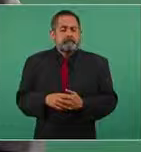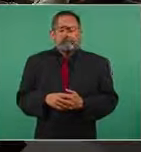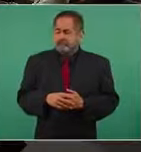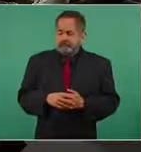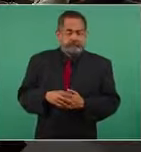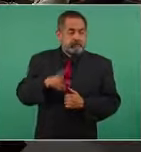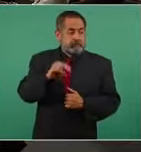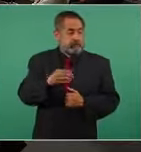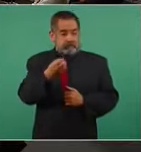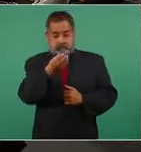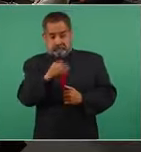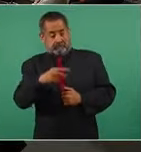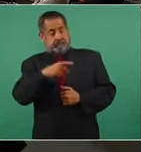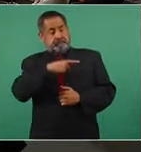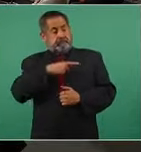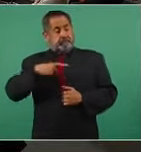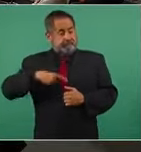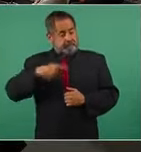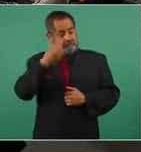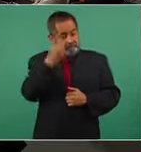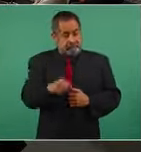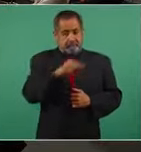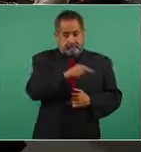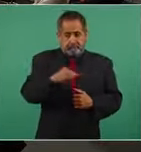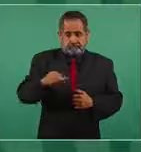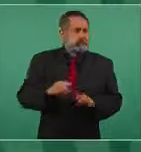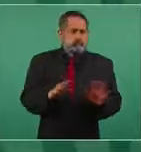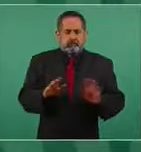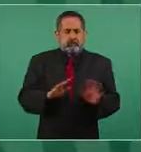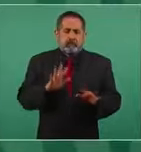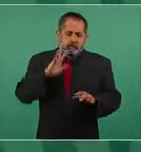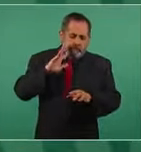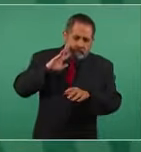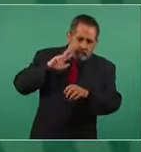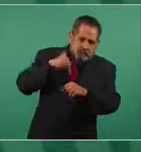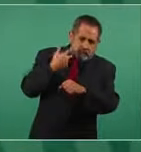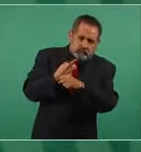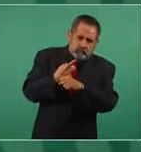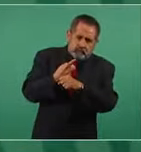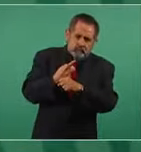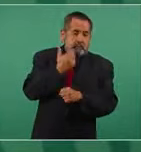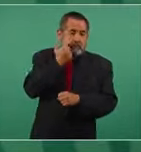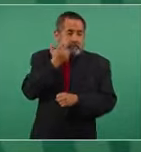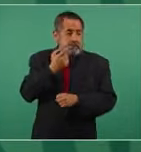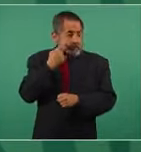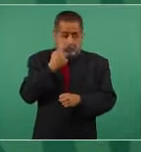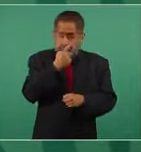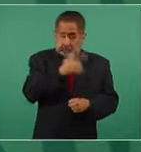es obligatorio, es voluntario que cada quien